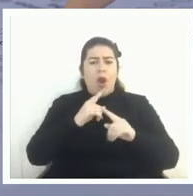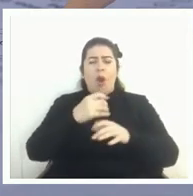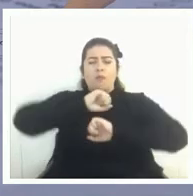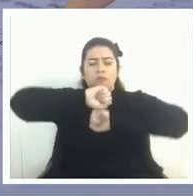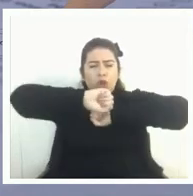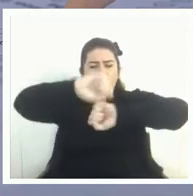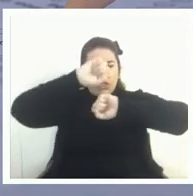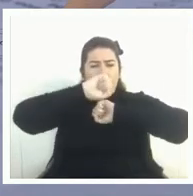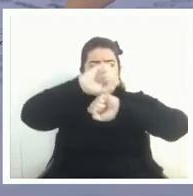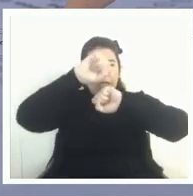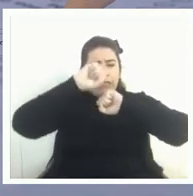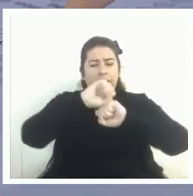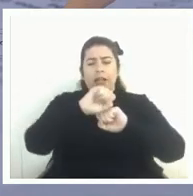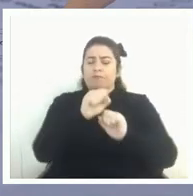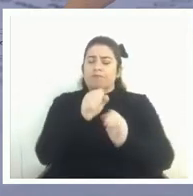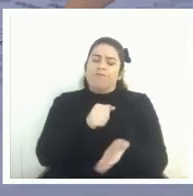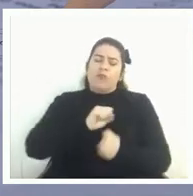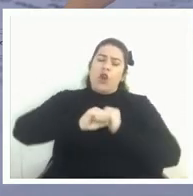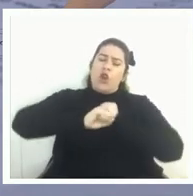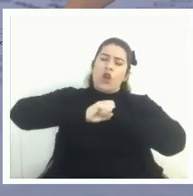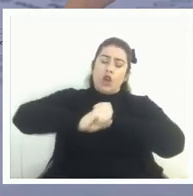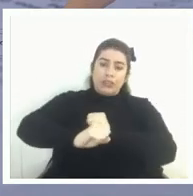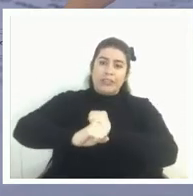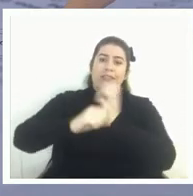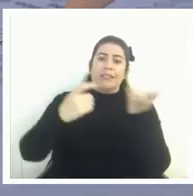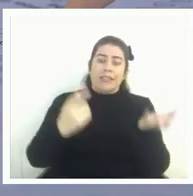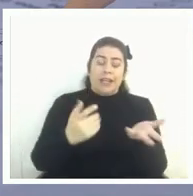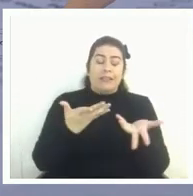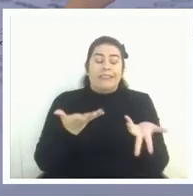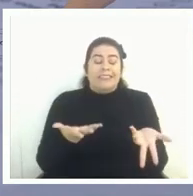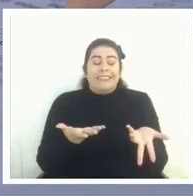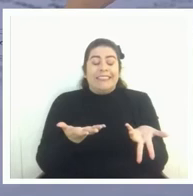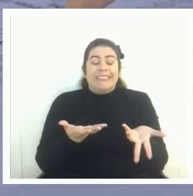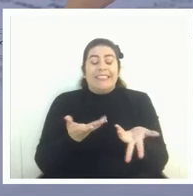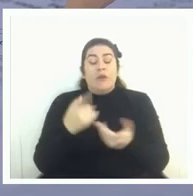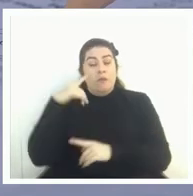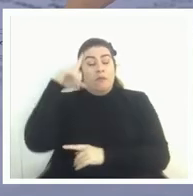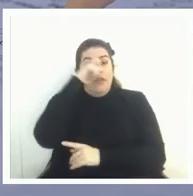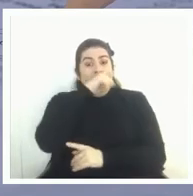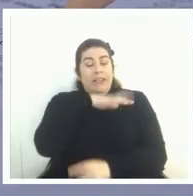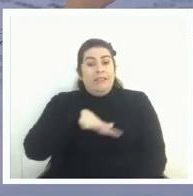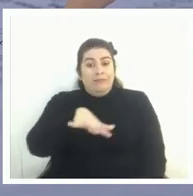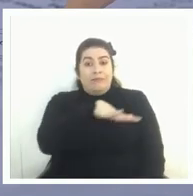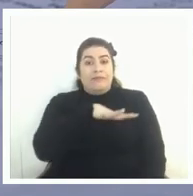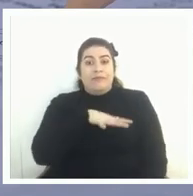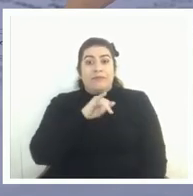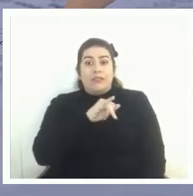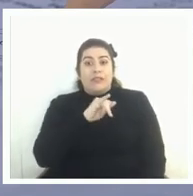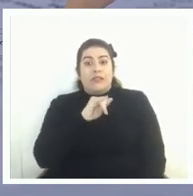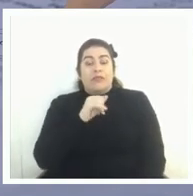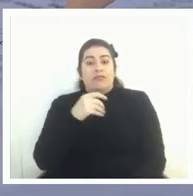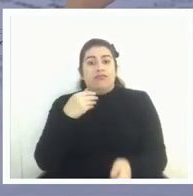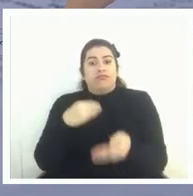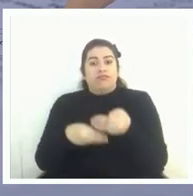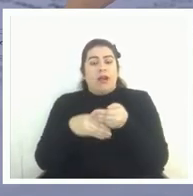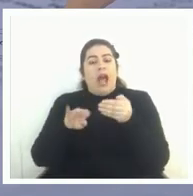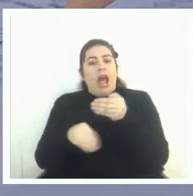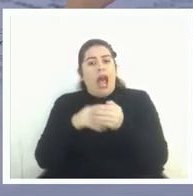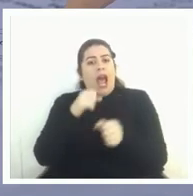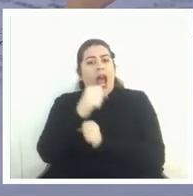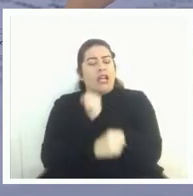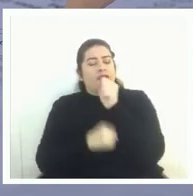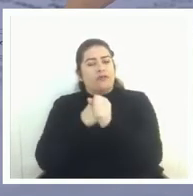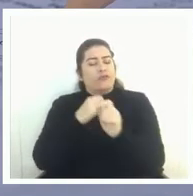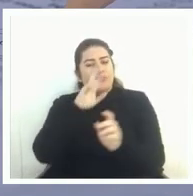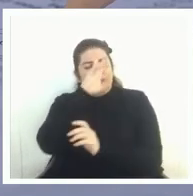sabotaje que lo hizo realmente muy difícil y que ha hecho que acumulemos varios años anormales en la aplicación de la